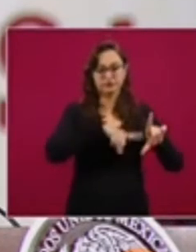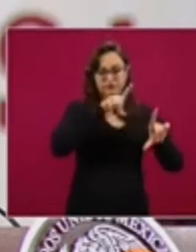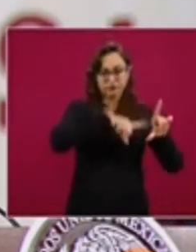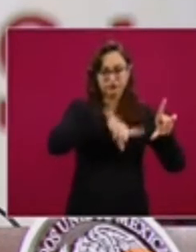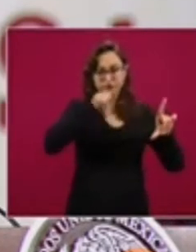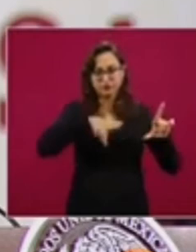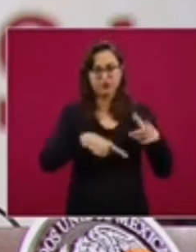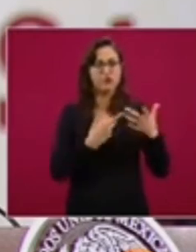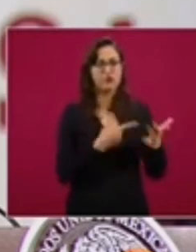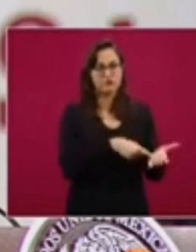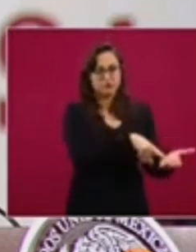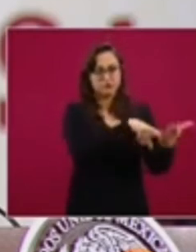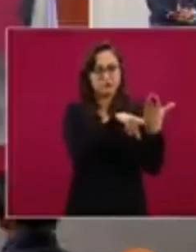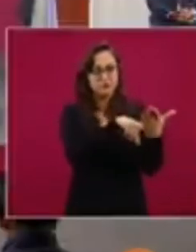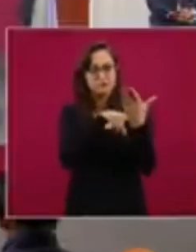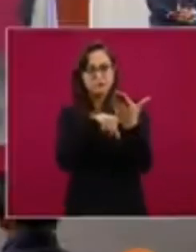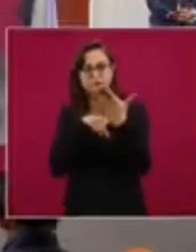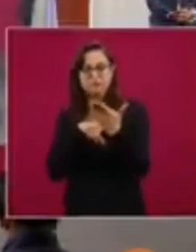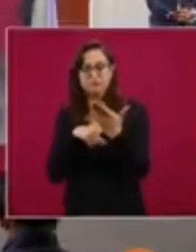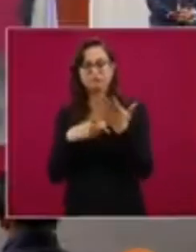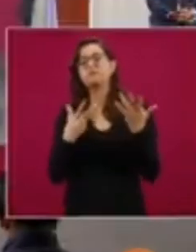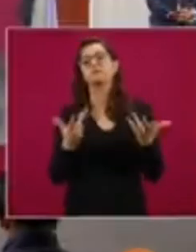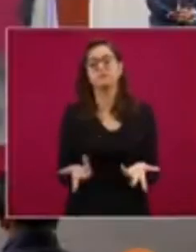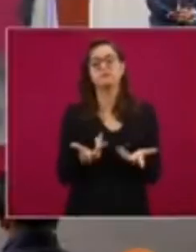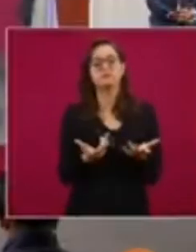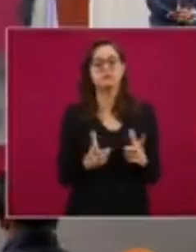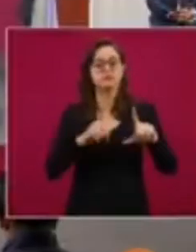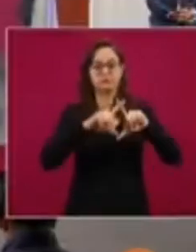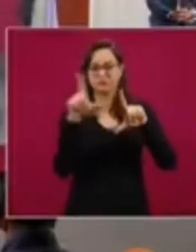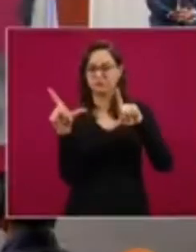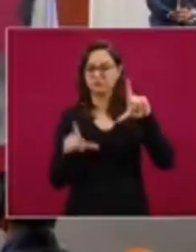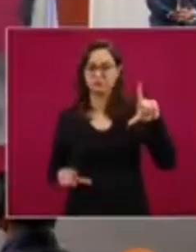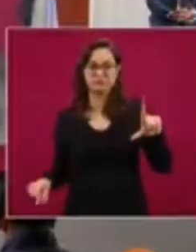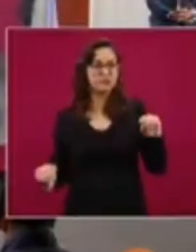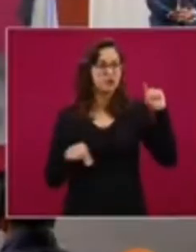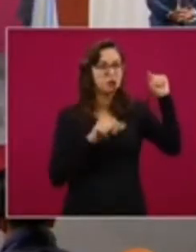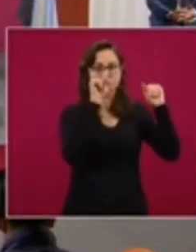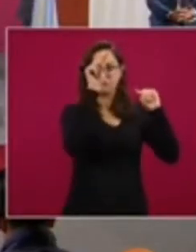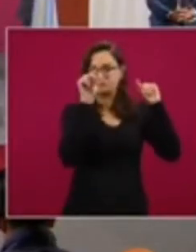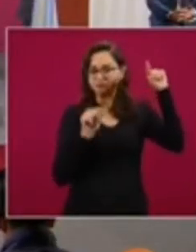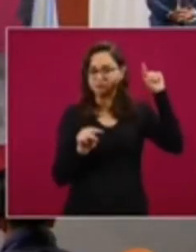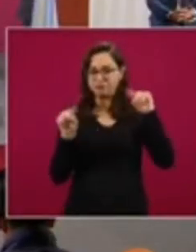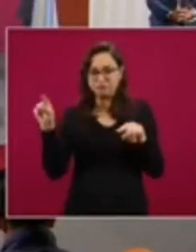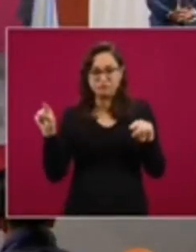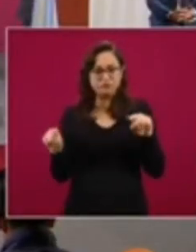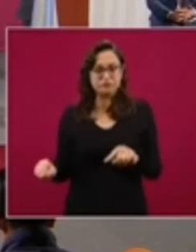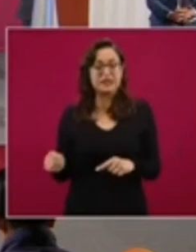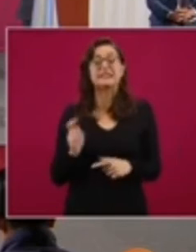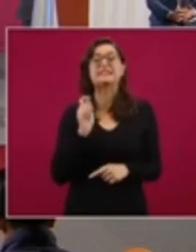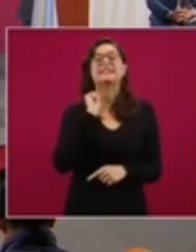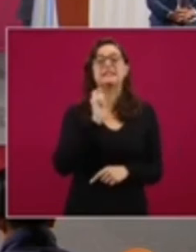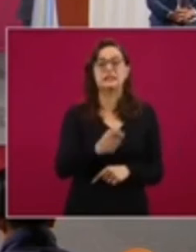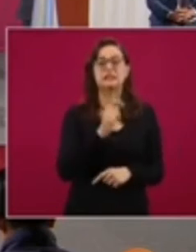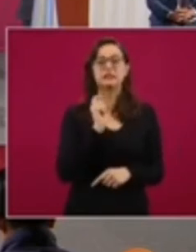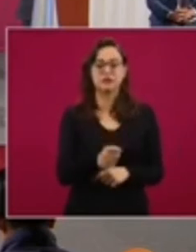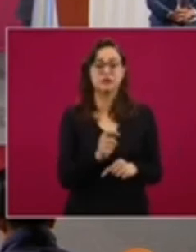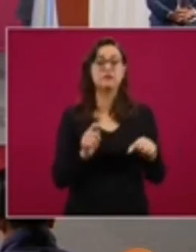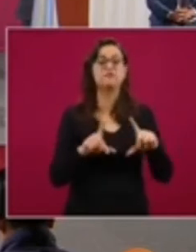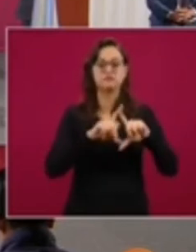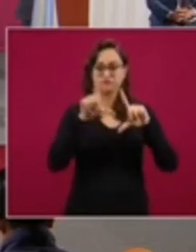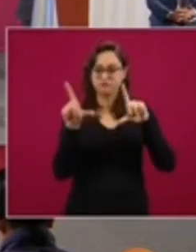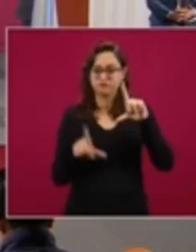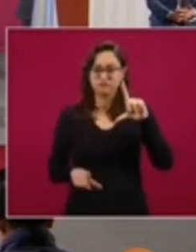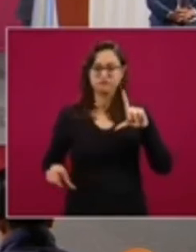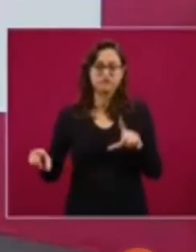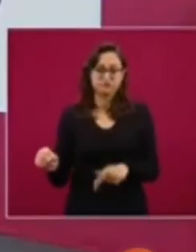ejemplos, están regados materialmente por todo el país, lo cual implica que todo el país puede